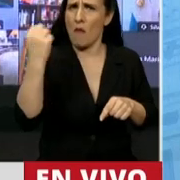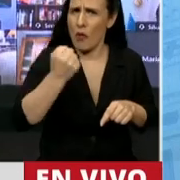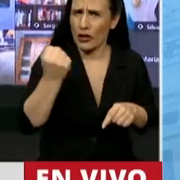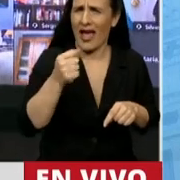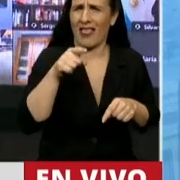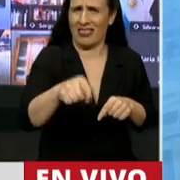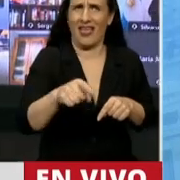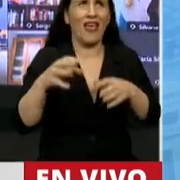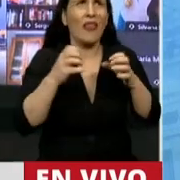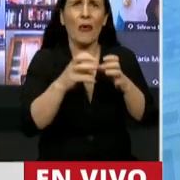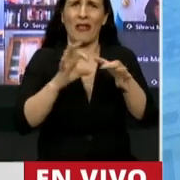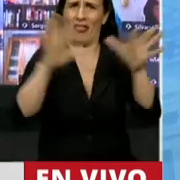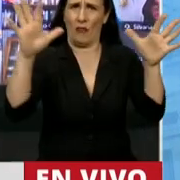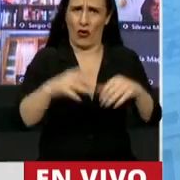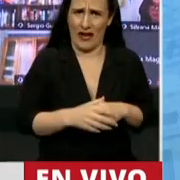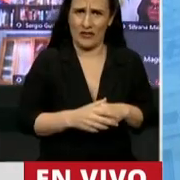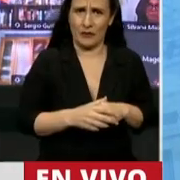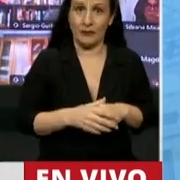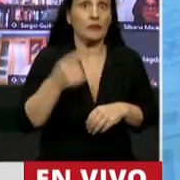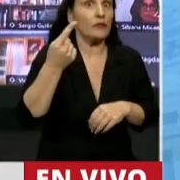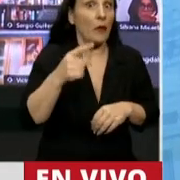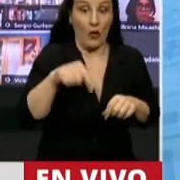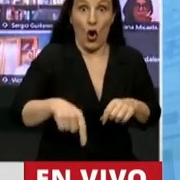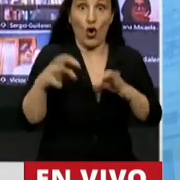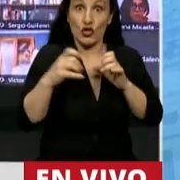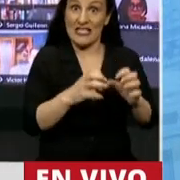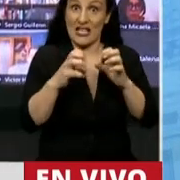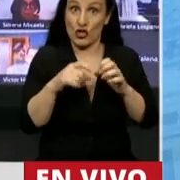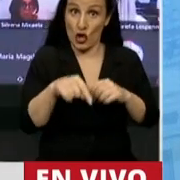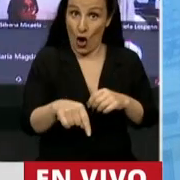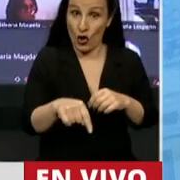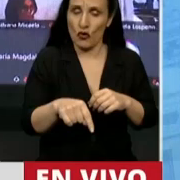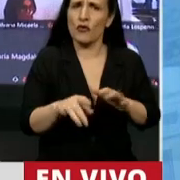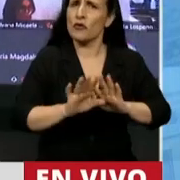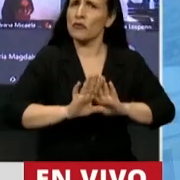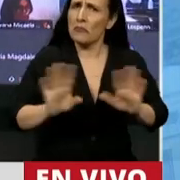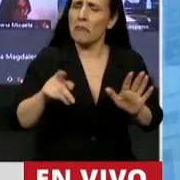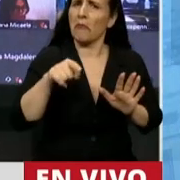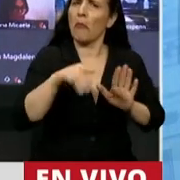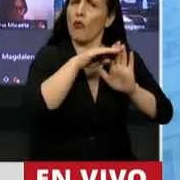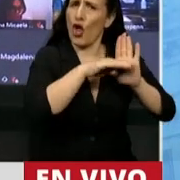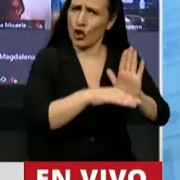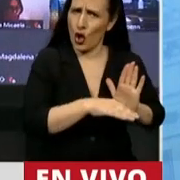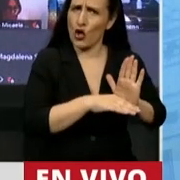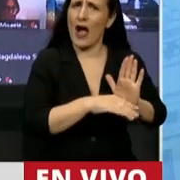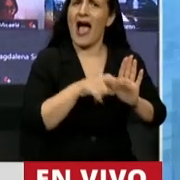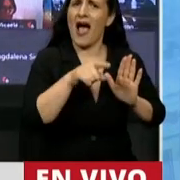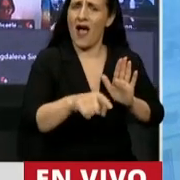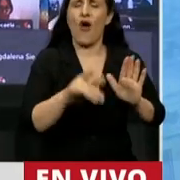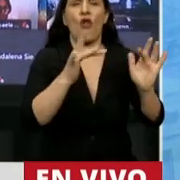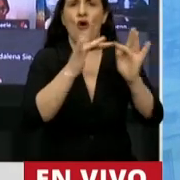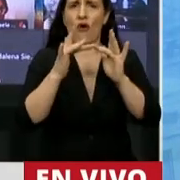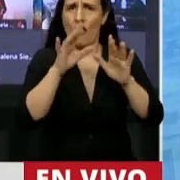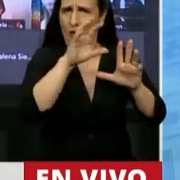Sin embargo, la sesión del día de hoy, que todavía se encuentra realizada bajo el protocolo de sesiones